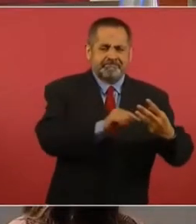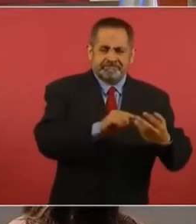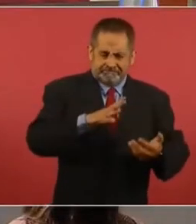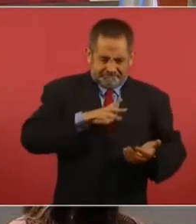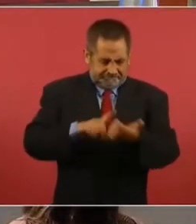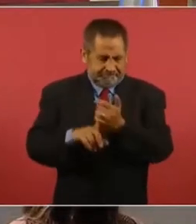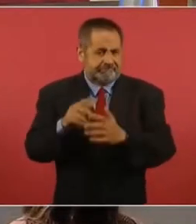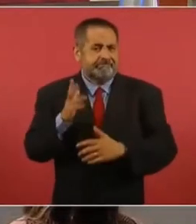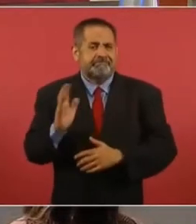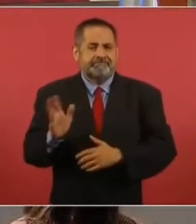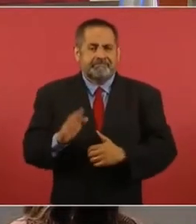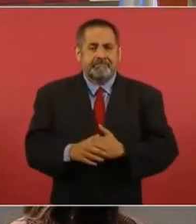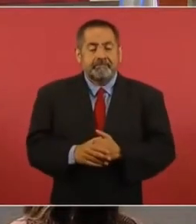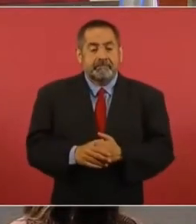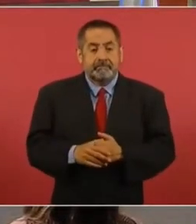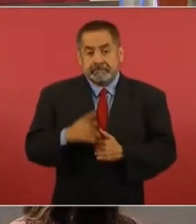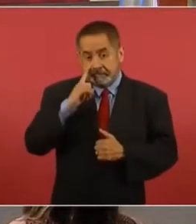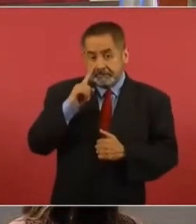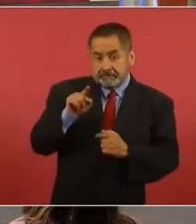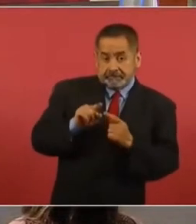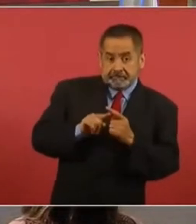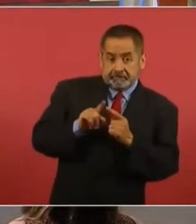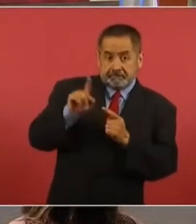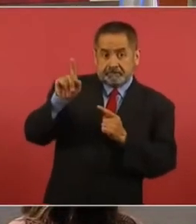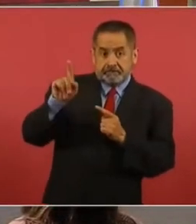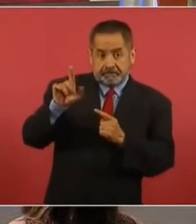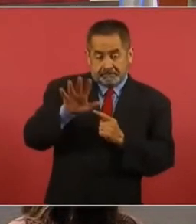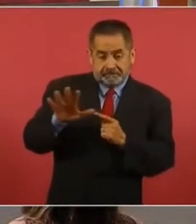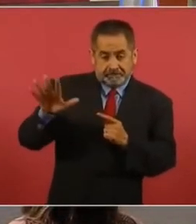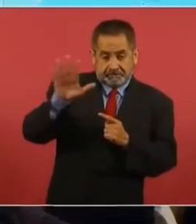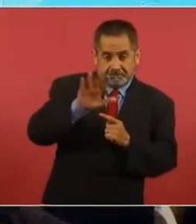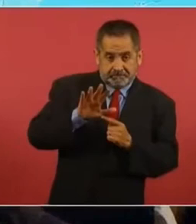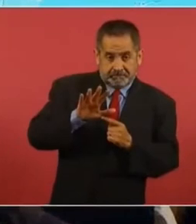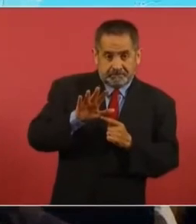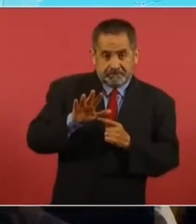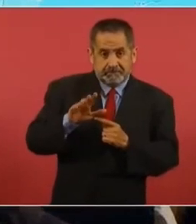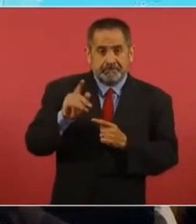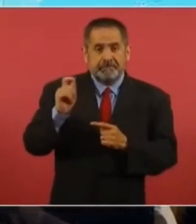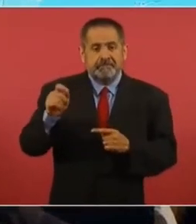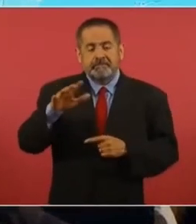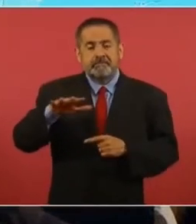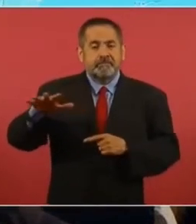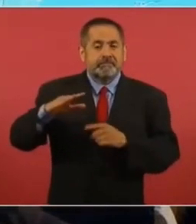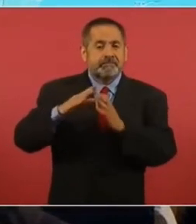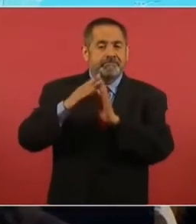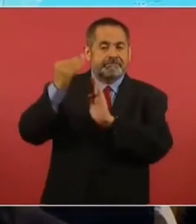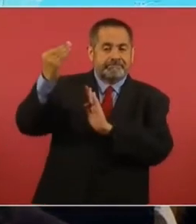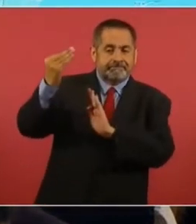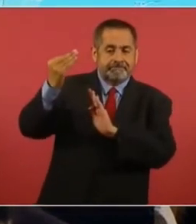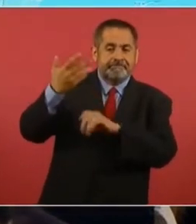Porque aquí enfrente está la costa este de Estados Unidos,